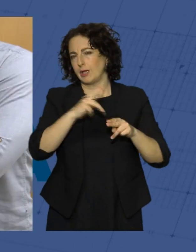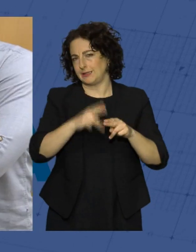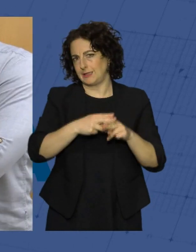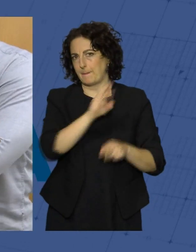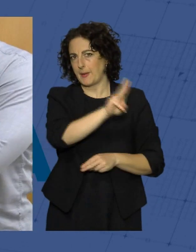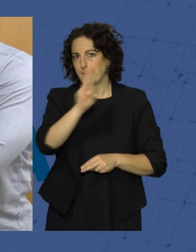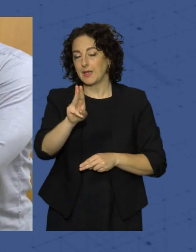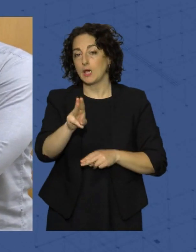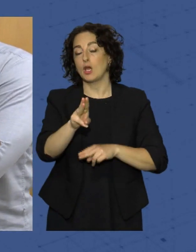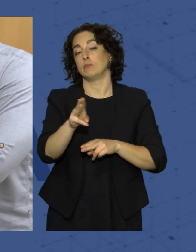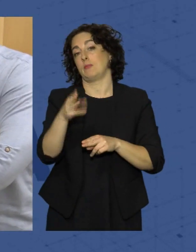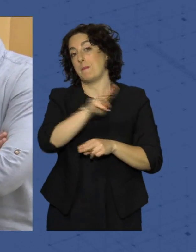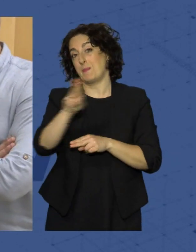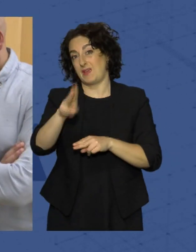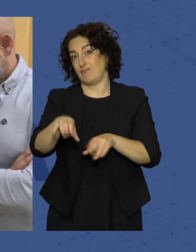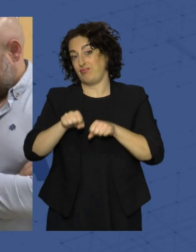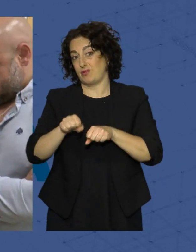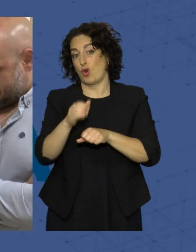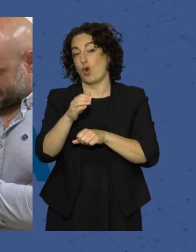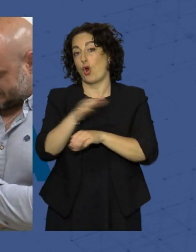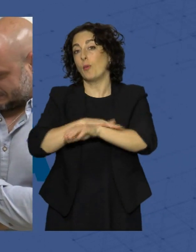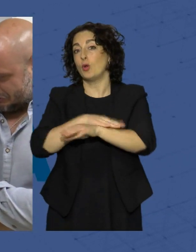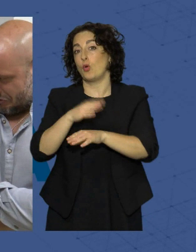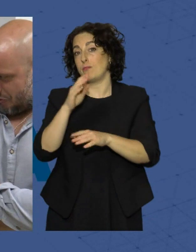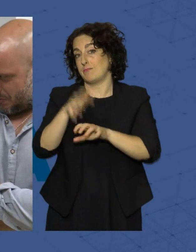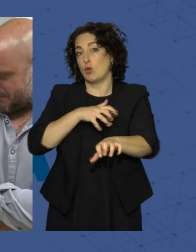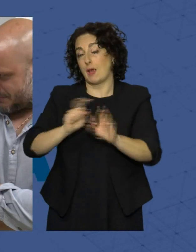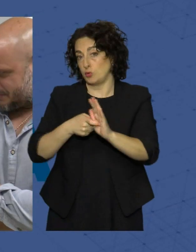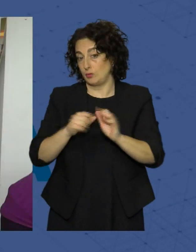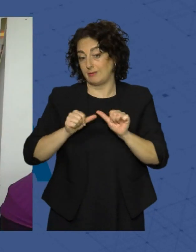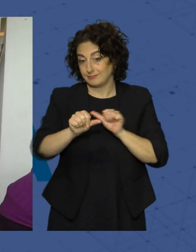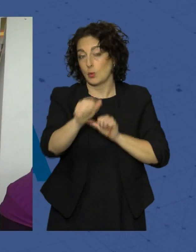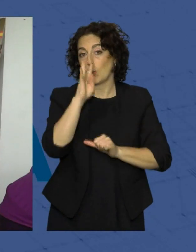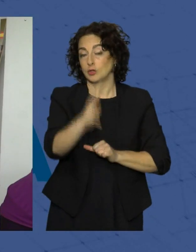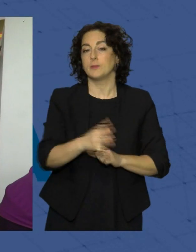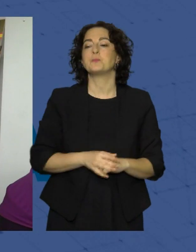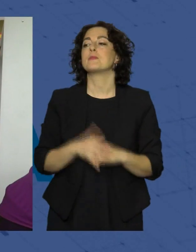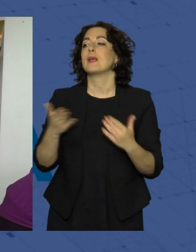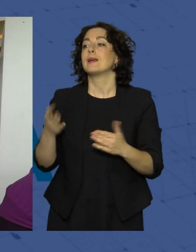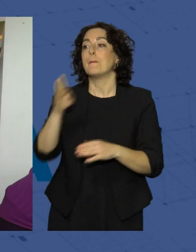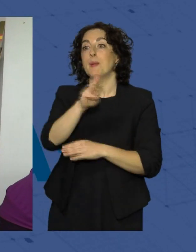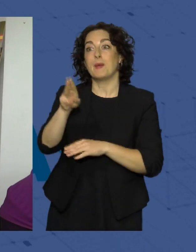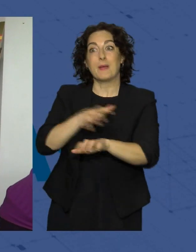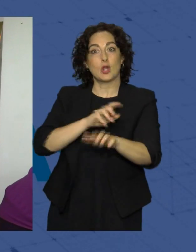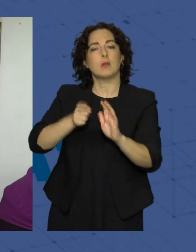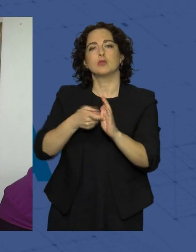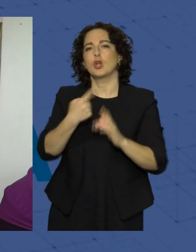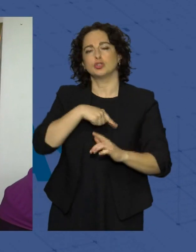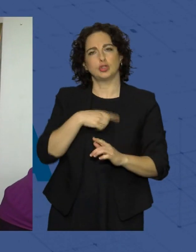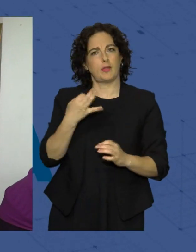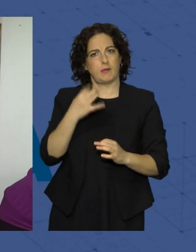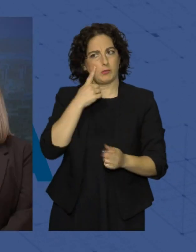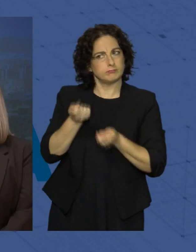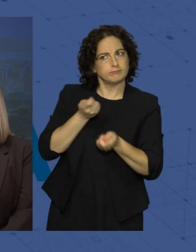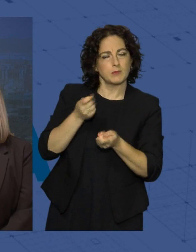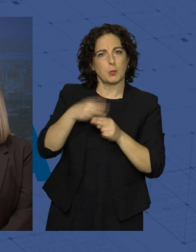que gobernará con mayoría absoluta durante los próximos cuatro años. Con un PP, en este caso en mayoría absoluta, tememos que suma buena parte de